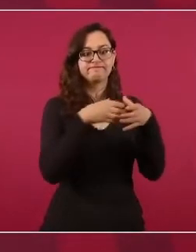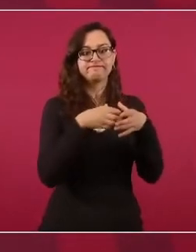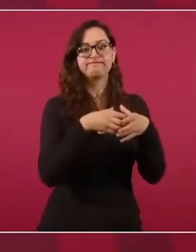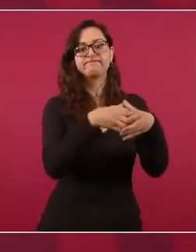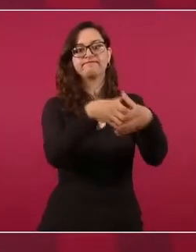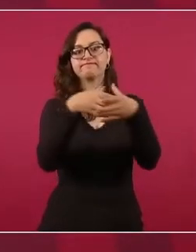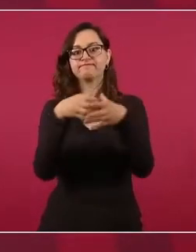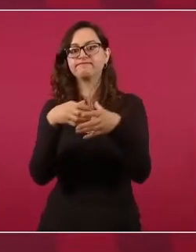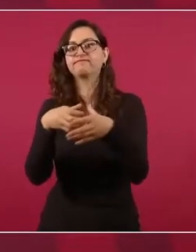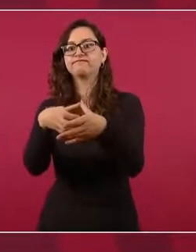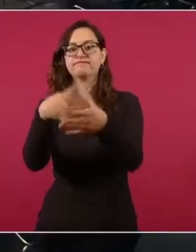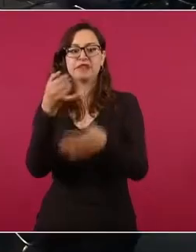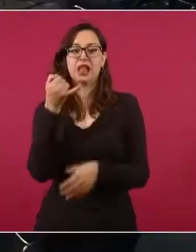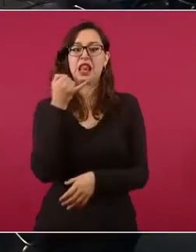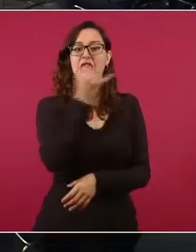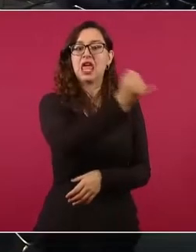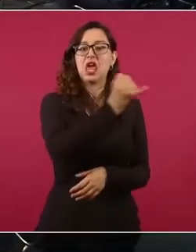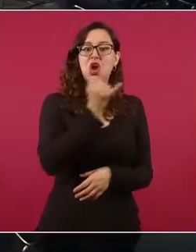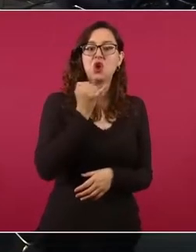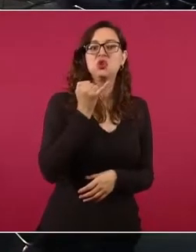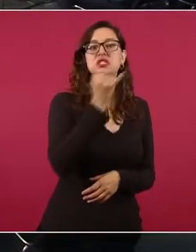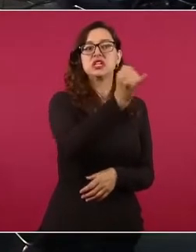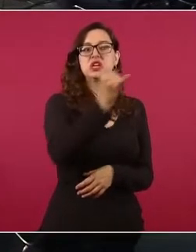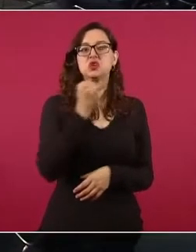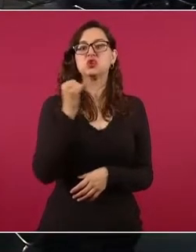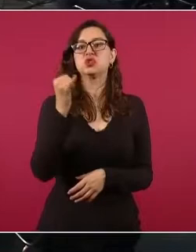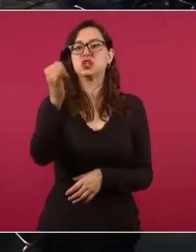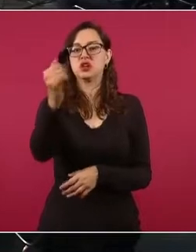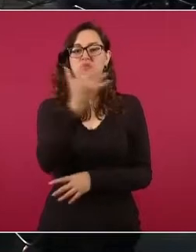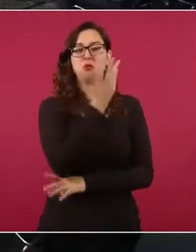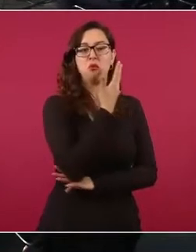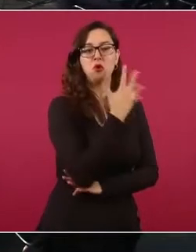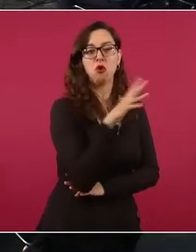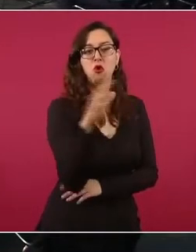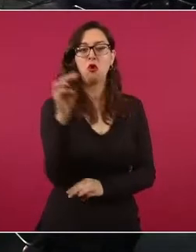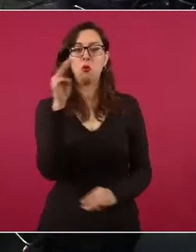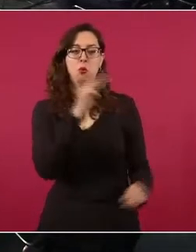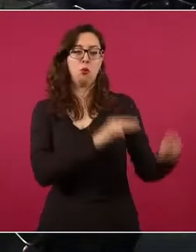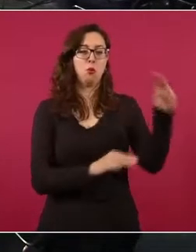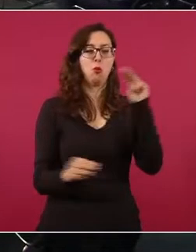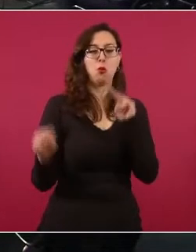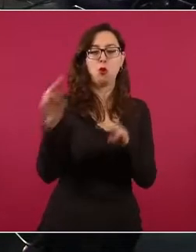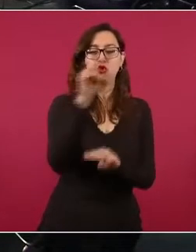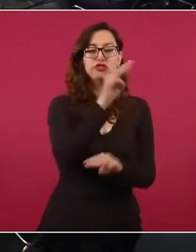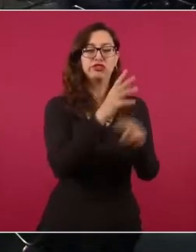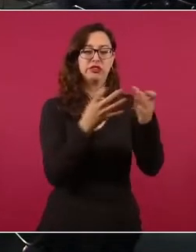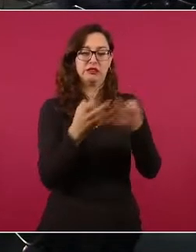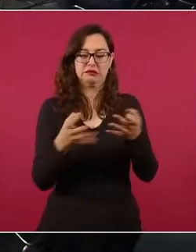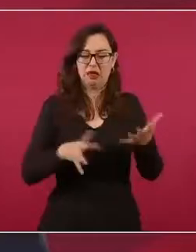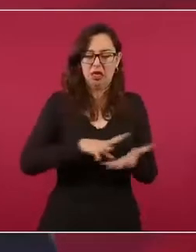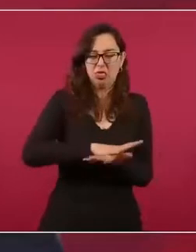a zonas serranas, pantanosas